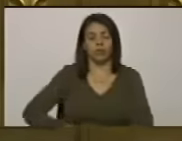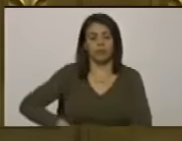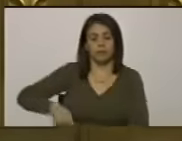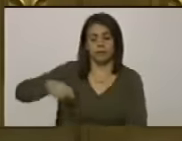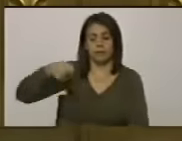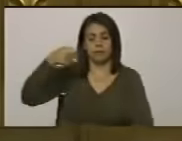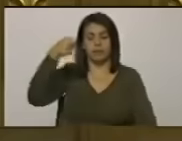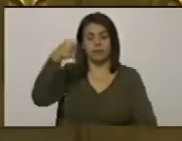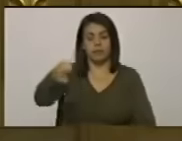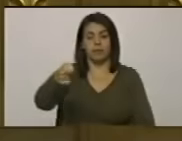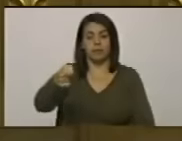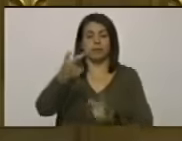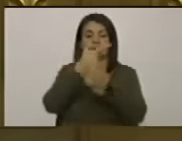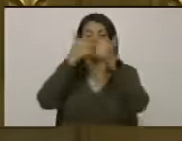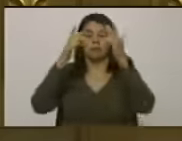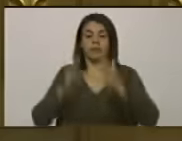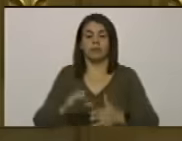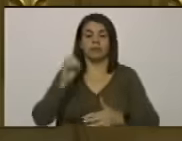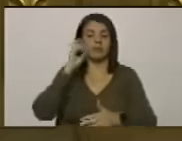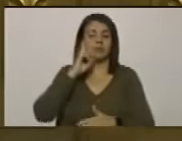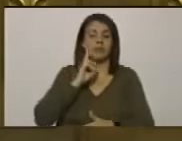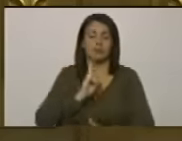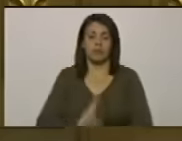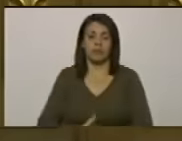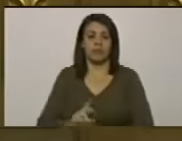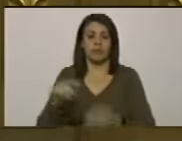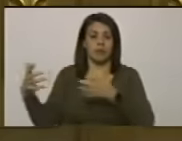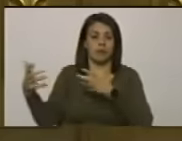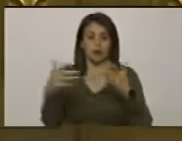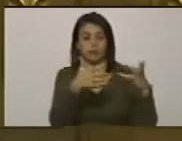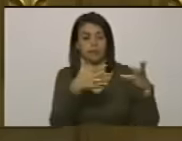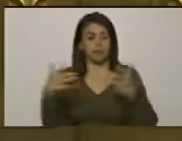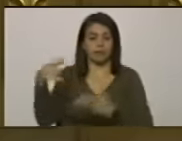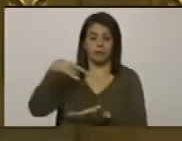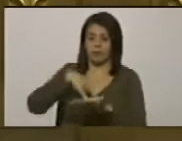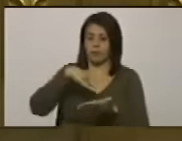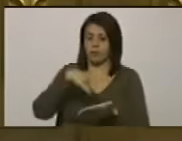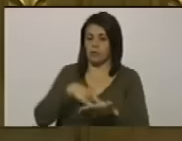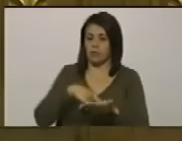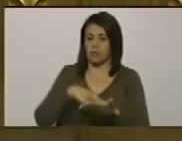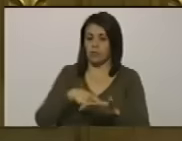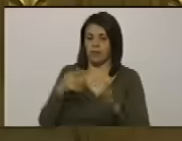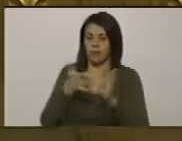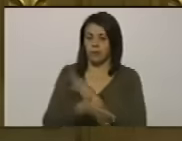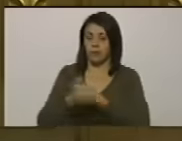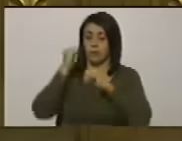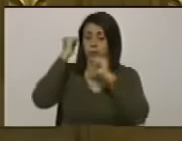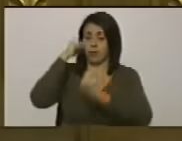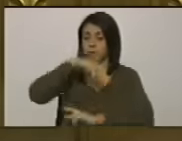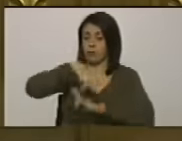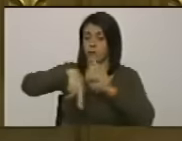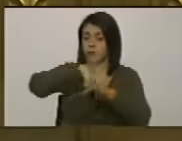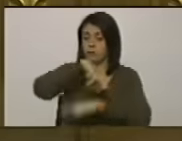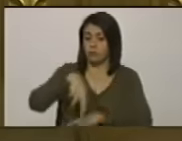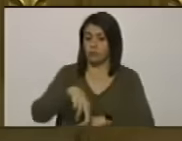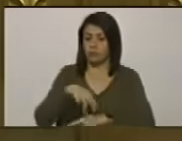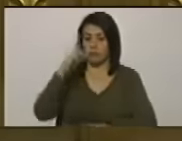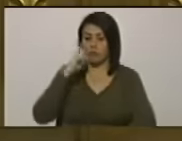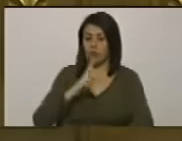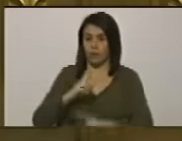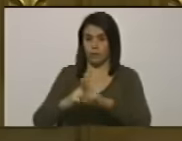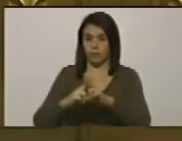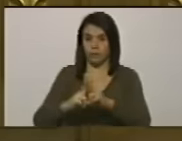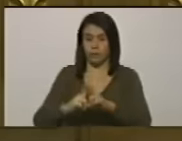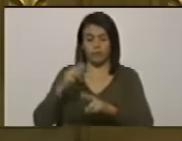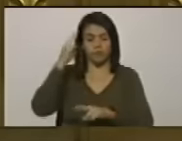que llevó el libertador Simón Bolívar en la batalla de Carabobo como héroe revolucionario y en honor a